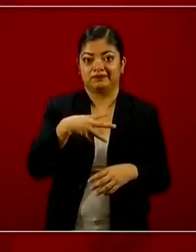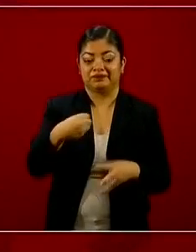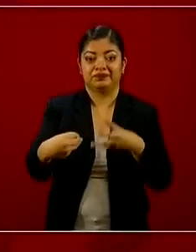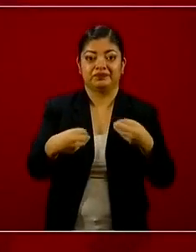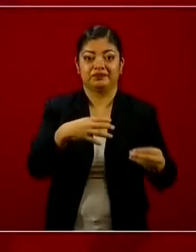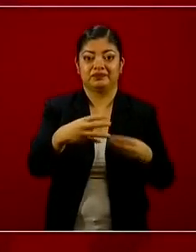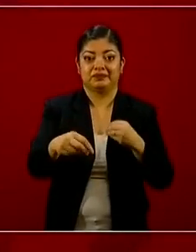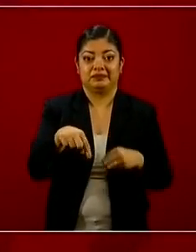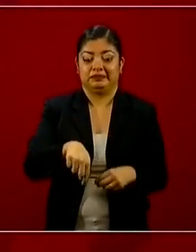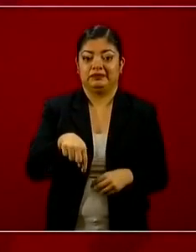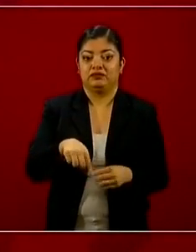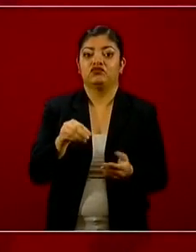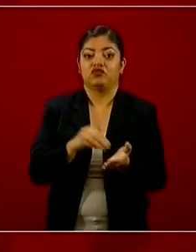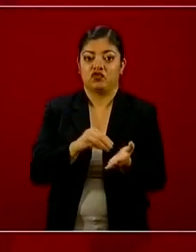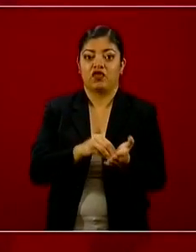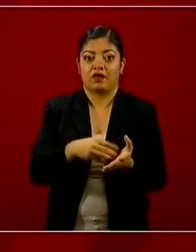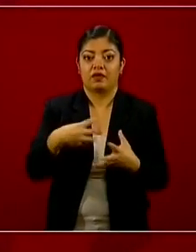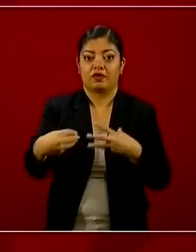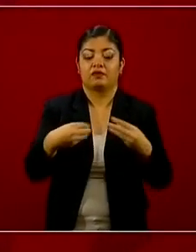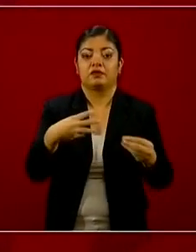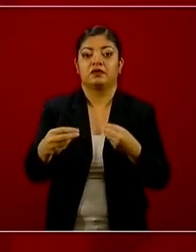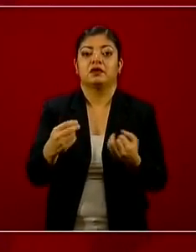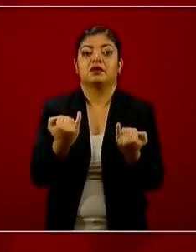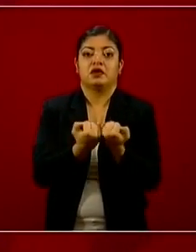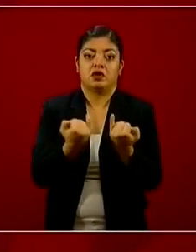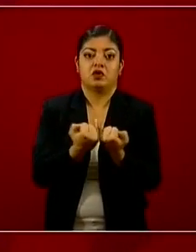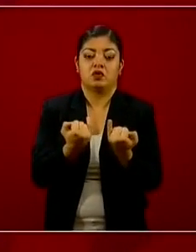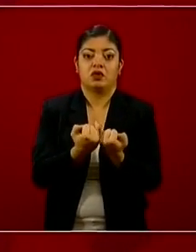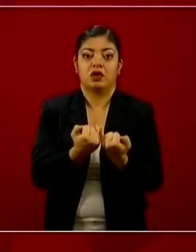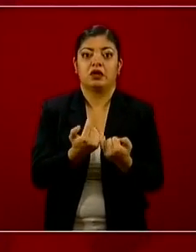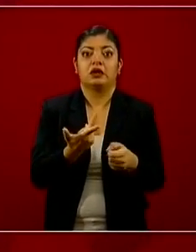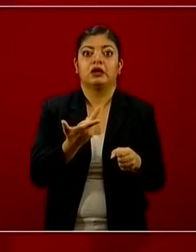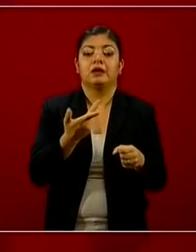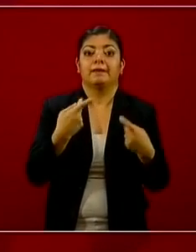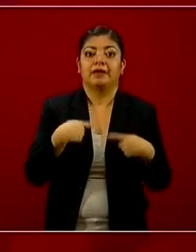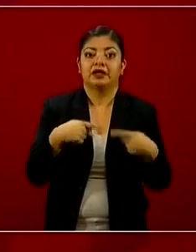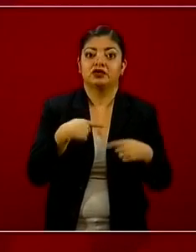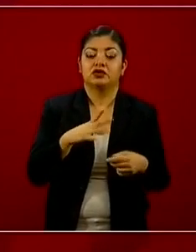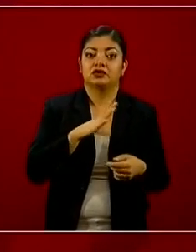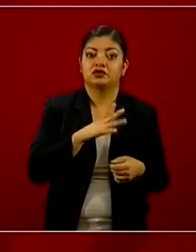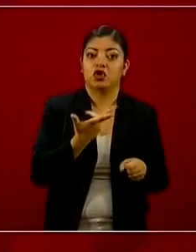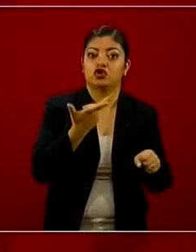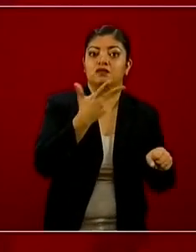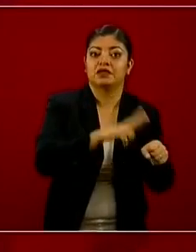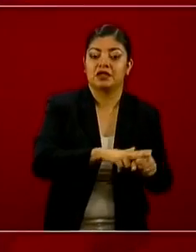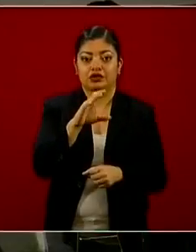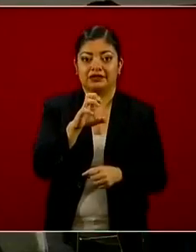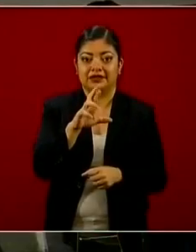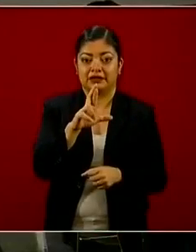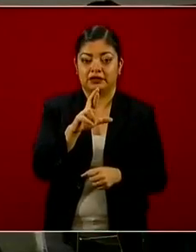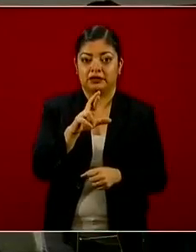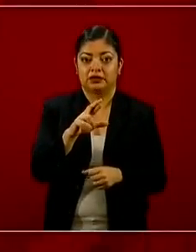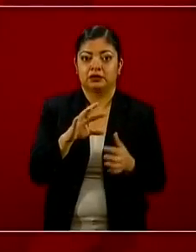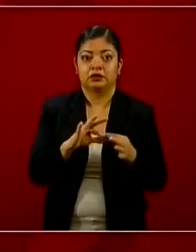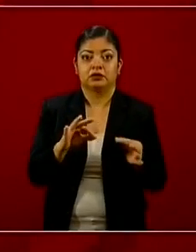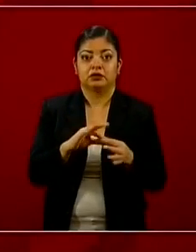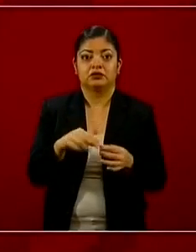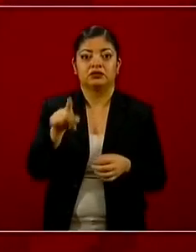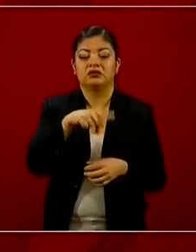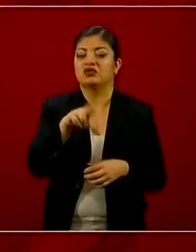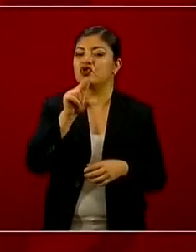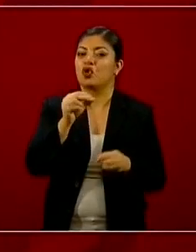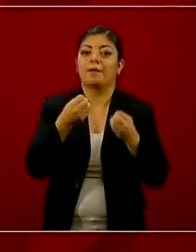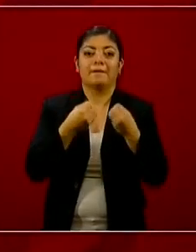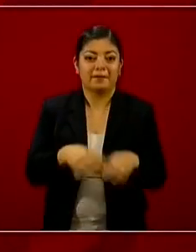máxima intensidad de contagios y de casos y de hospitalizaciones que ocurren cada día. No perdamos la